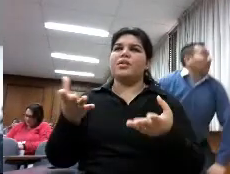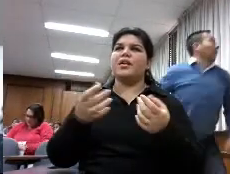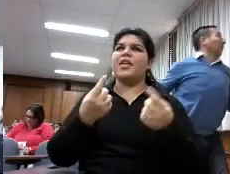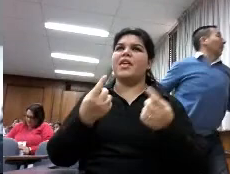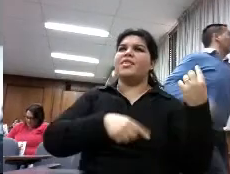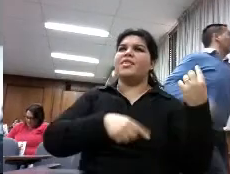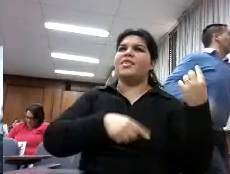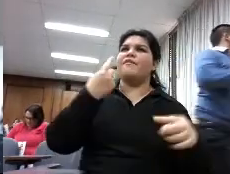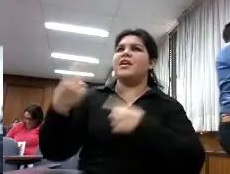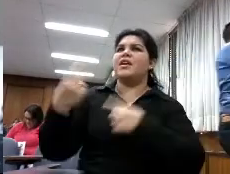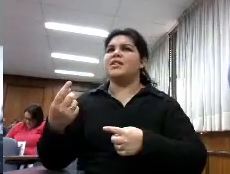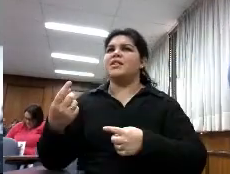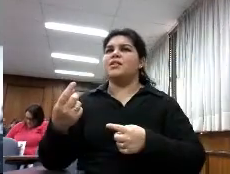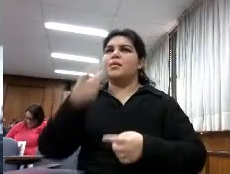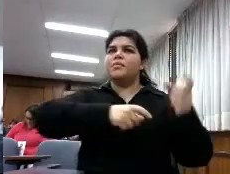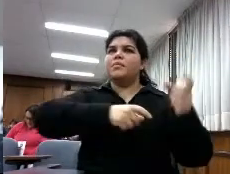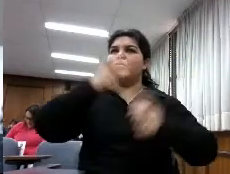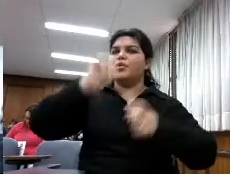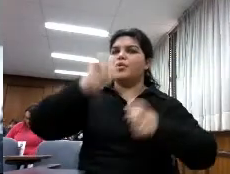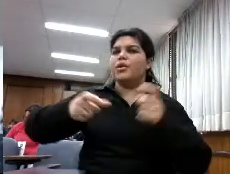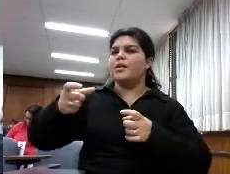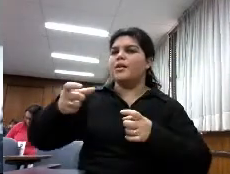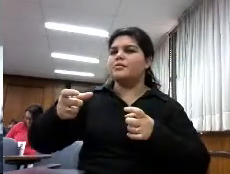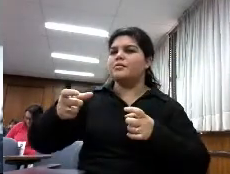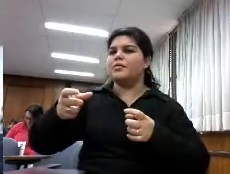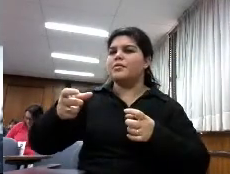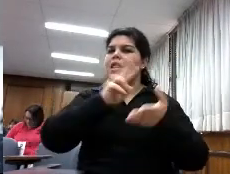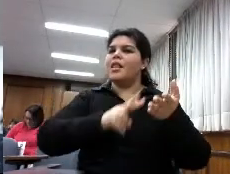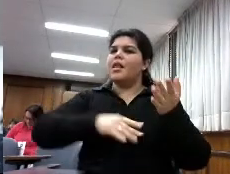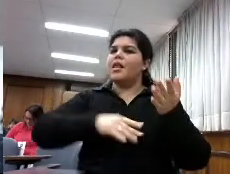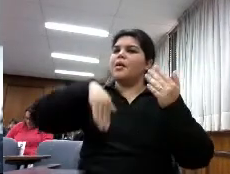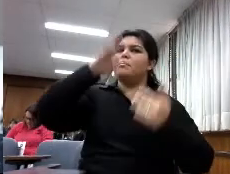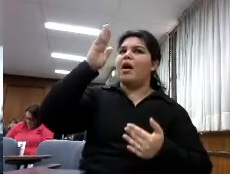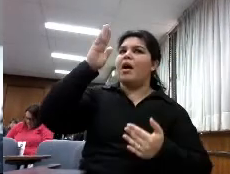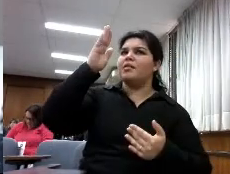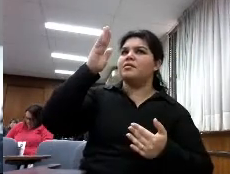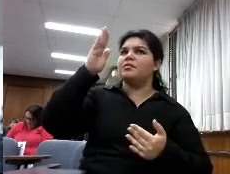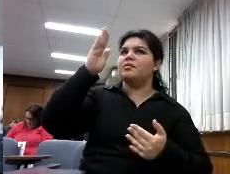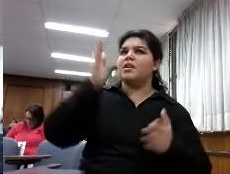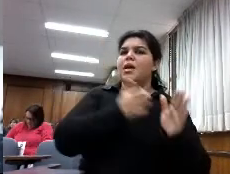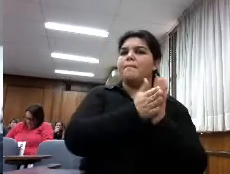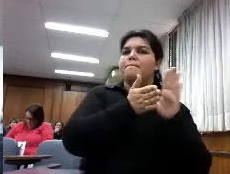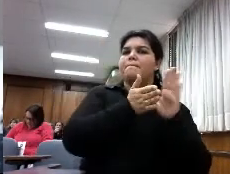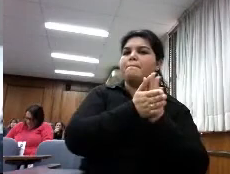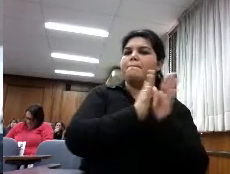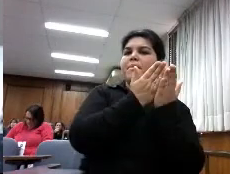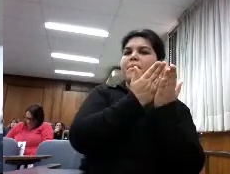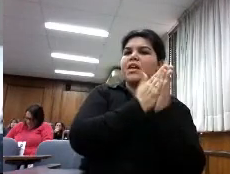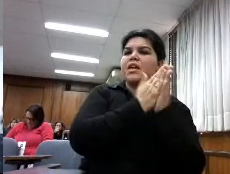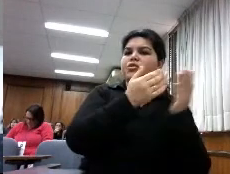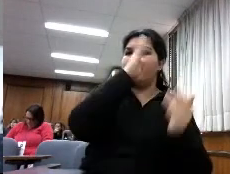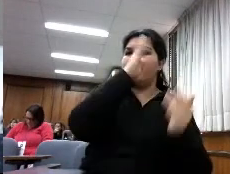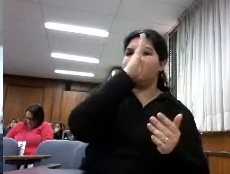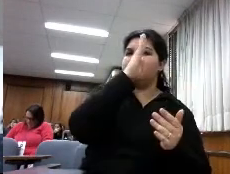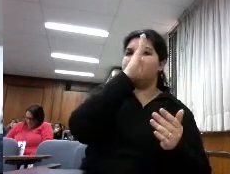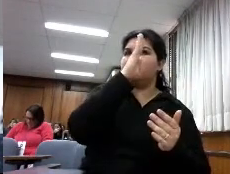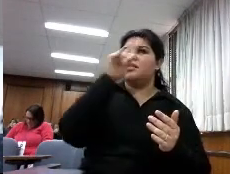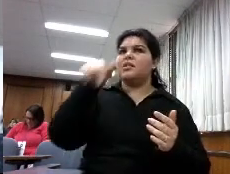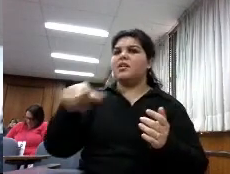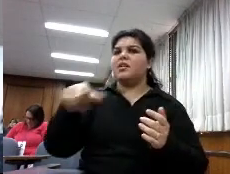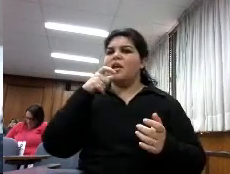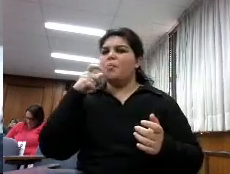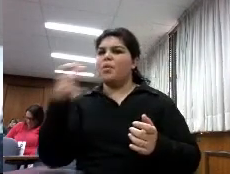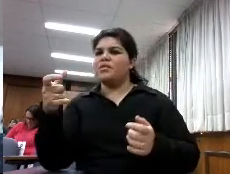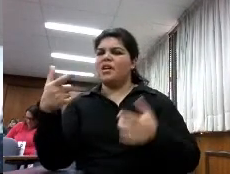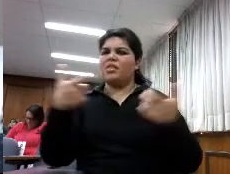la percepción de los mismos usuarios de que leen más o que prefieren el impreso sin embargo ya en lo que se contestó acá pues están leyendo